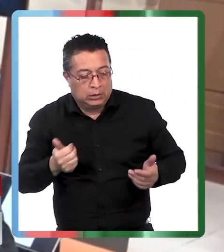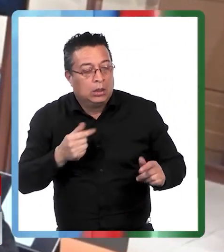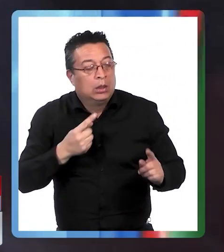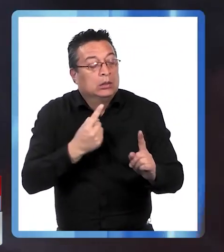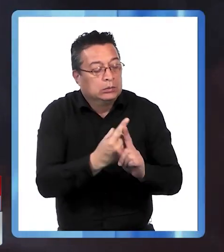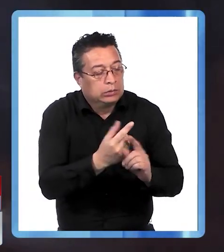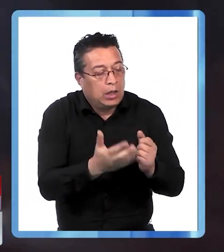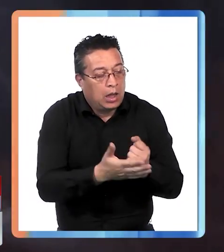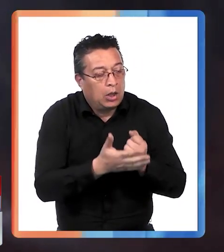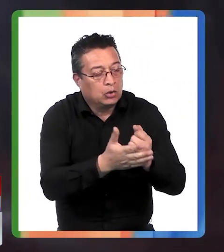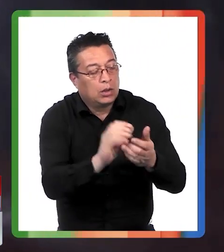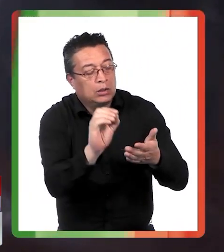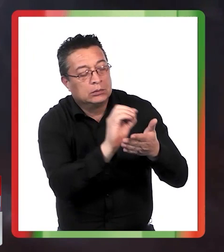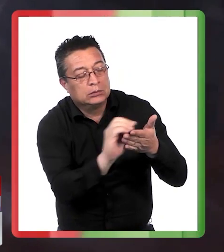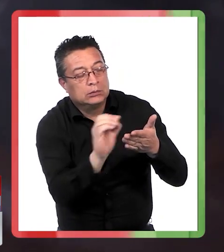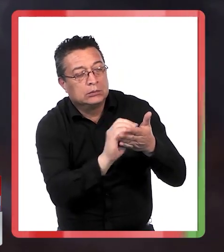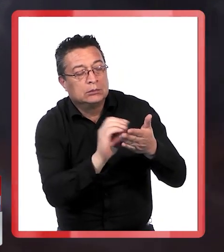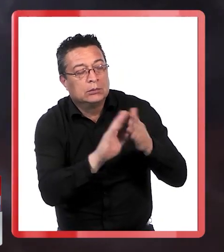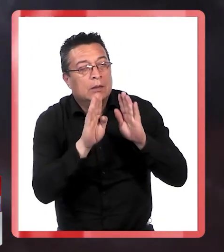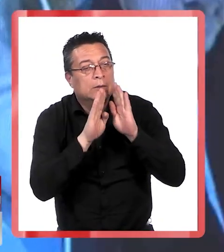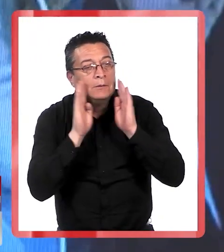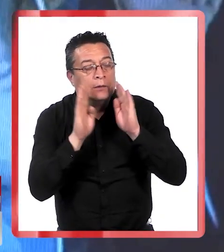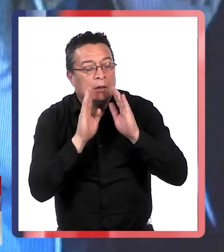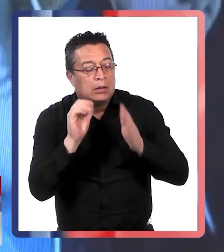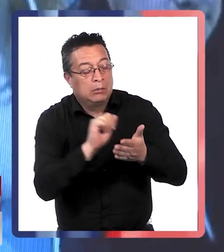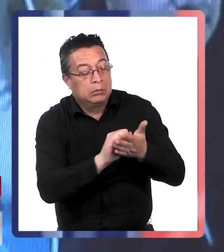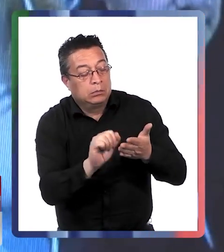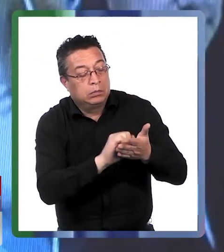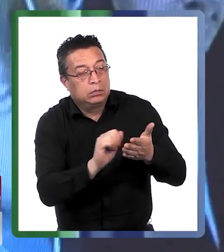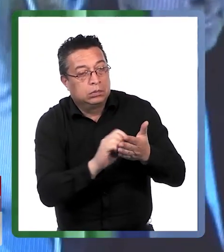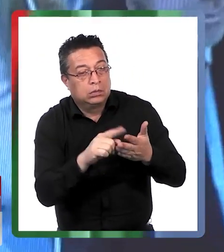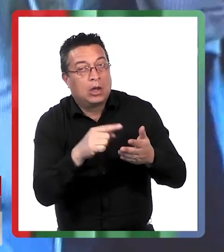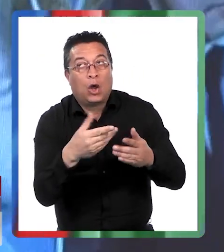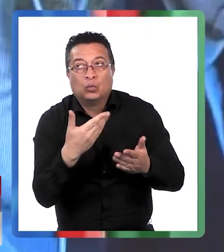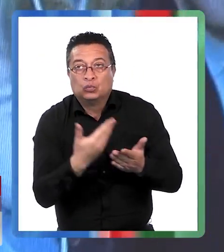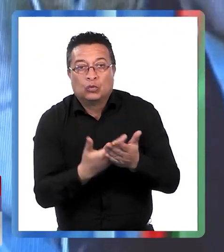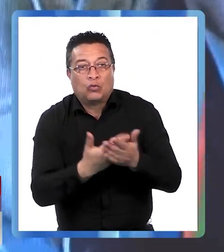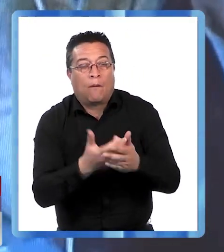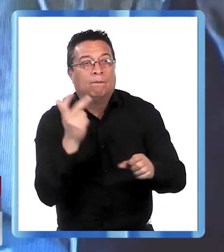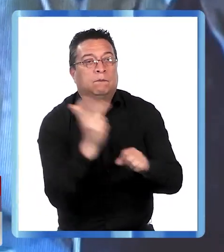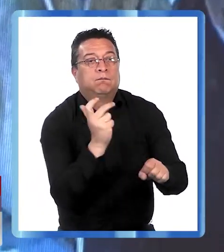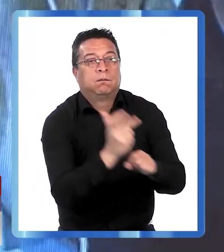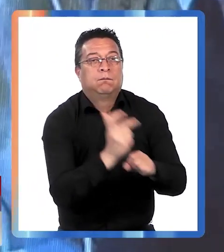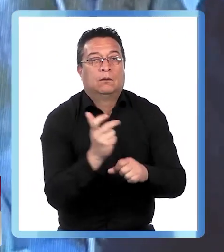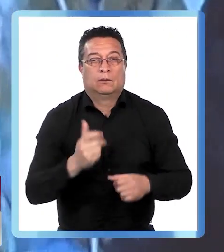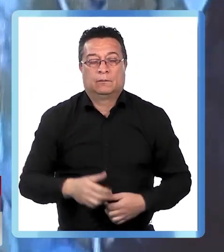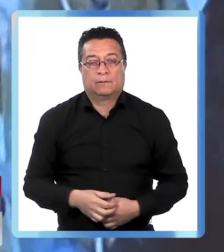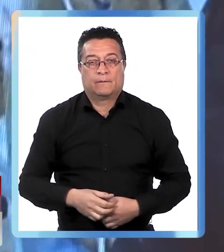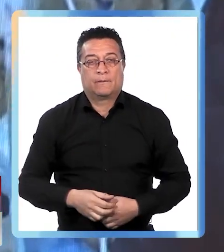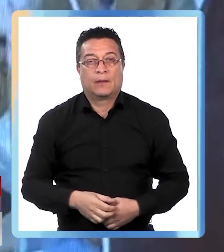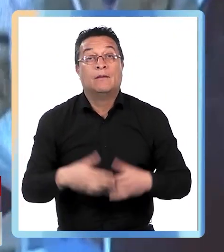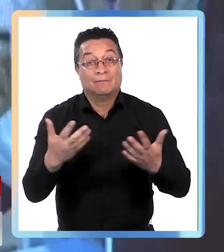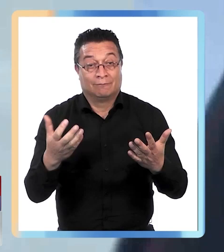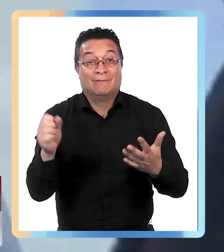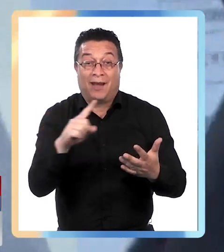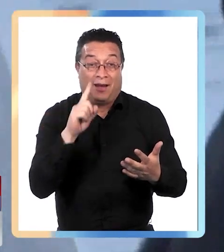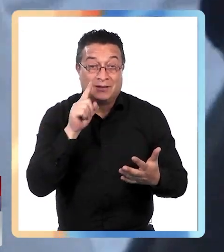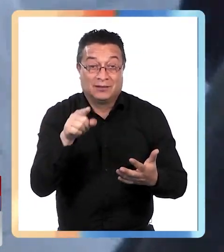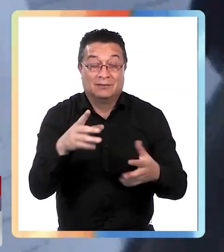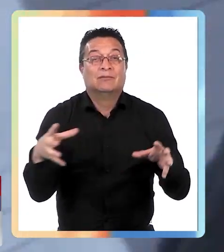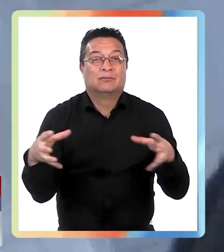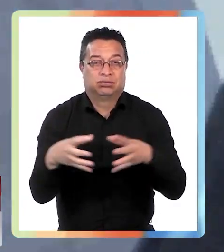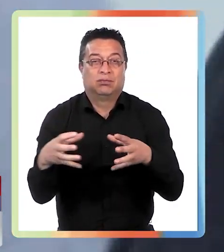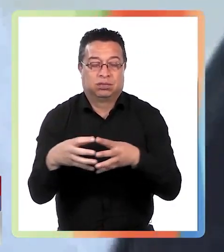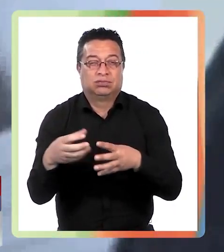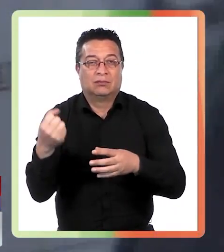de la banda socorrían a la persona ayudándola a limpiarse mientras aprovechaban de robarle de este modo